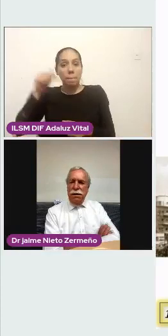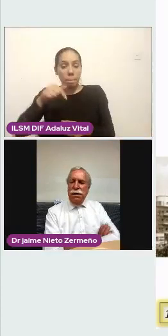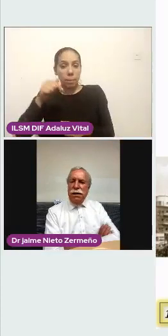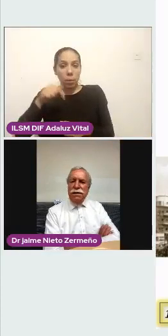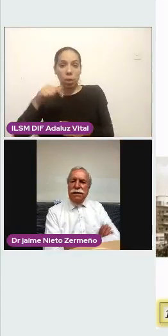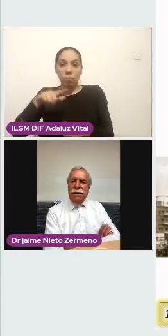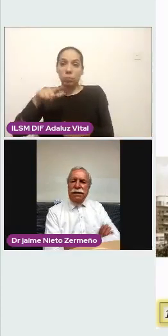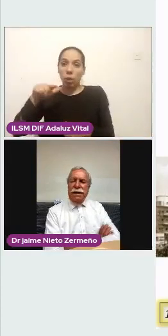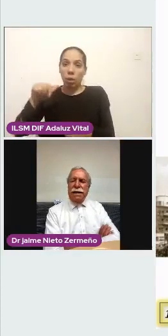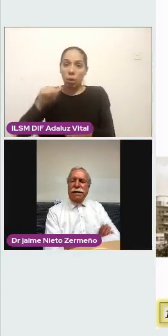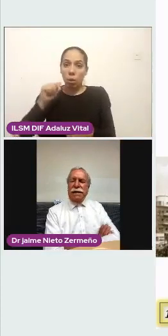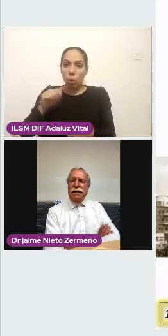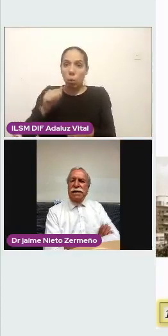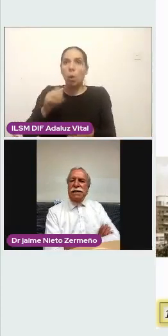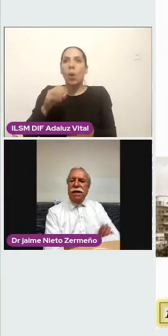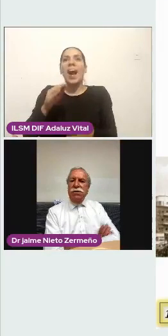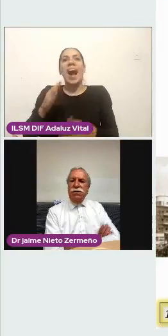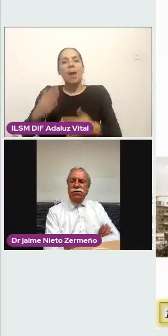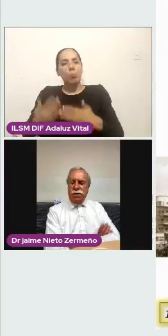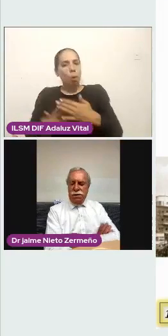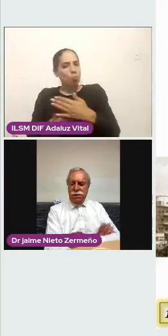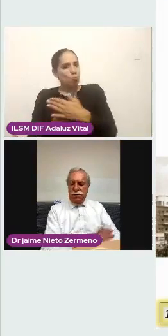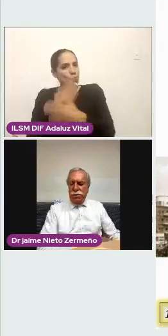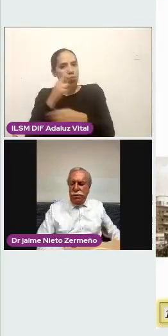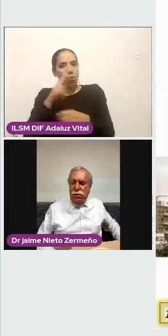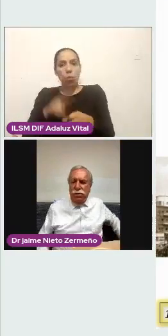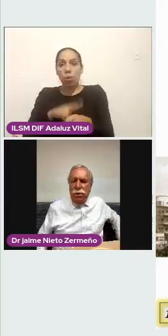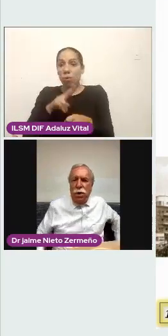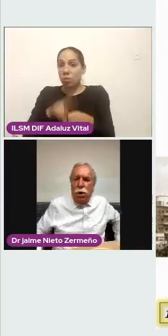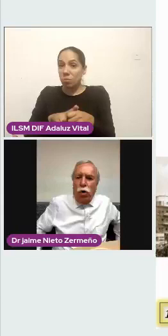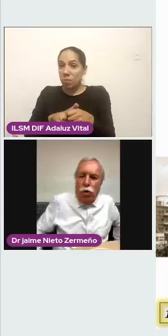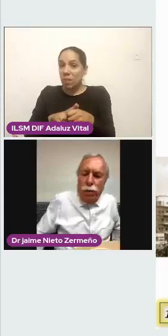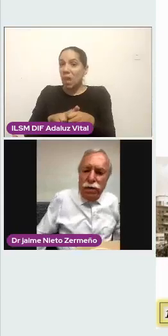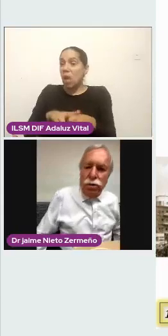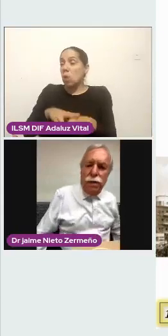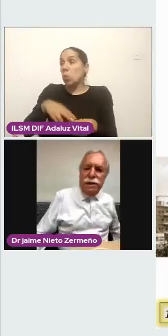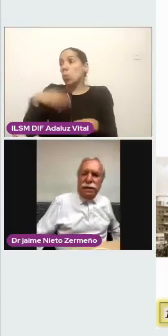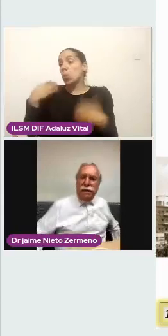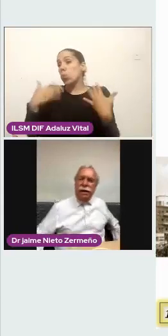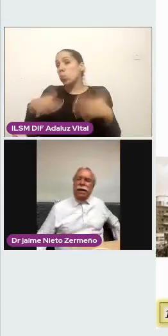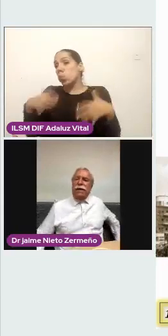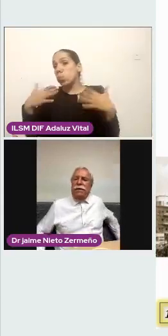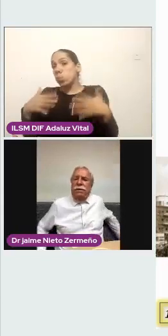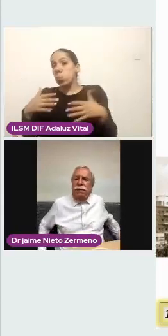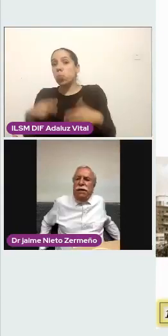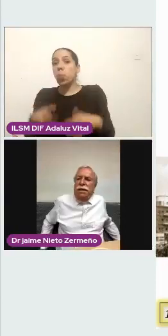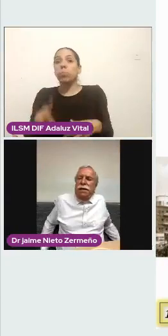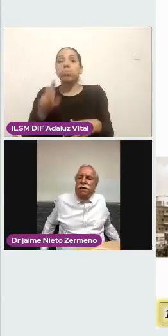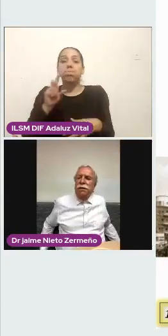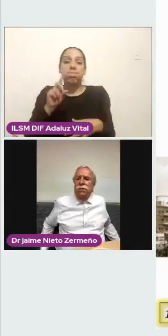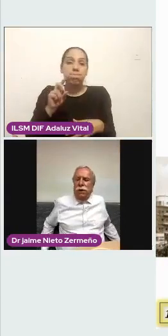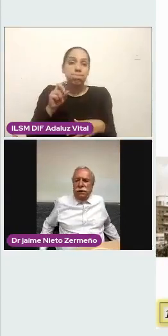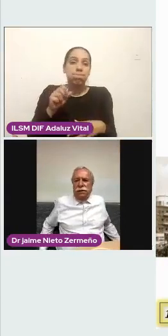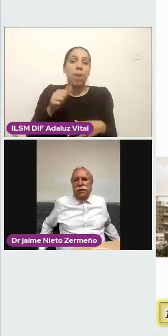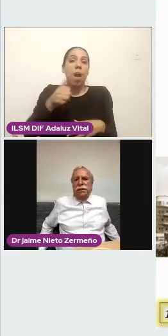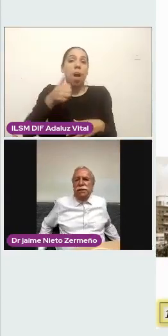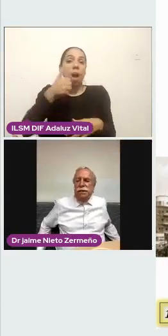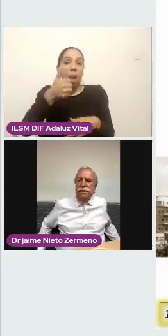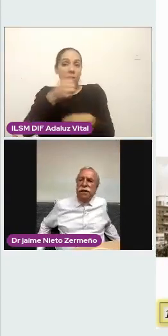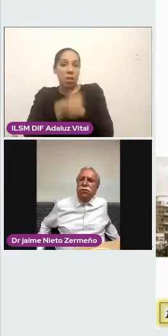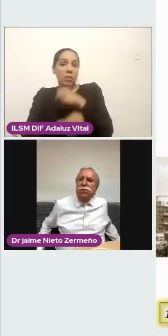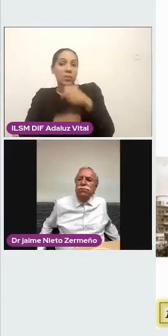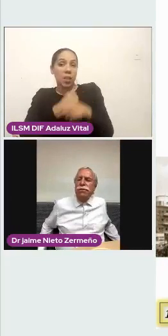hasta 36 años después. Estuvimos ocupando una maternidad invadida durante